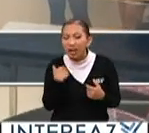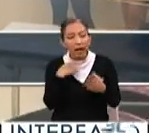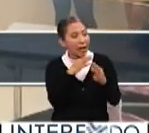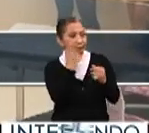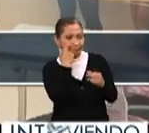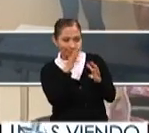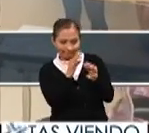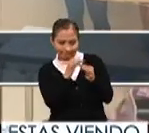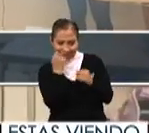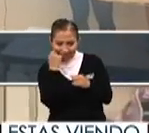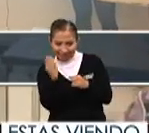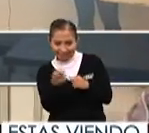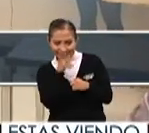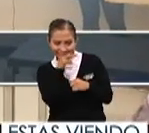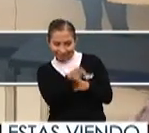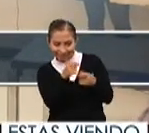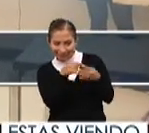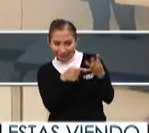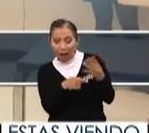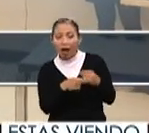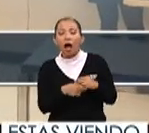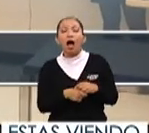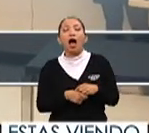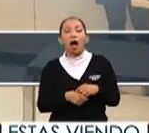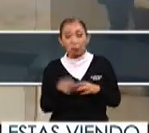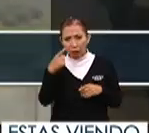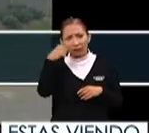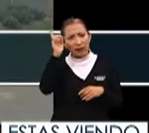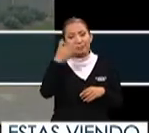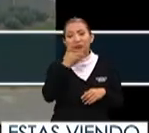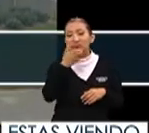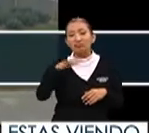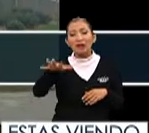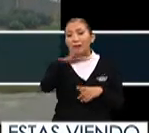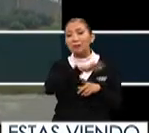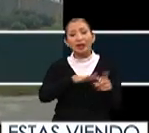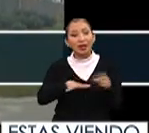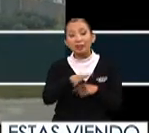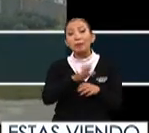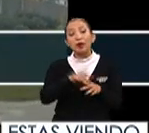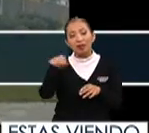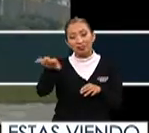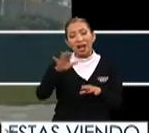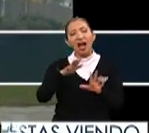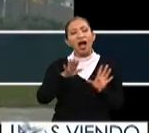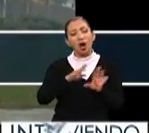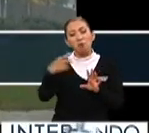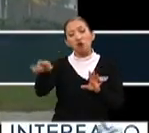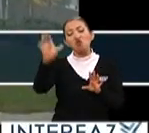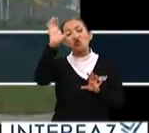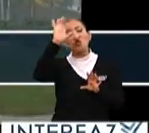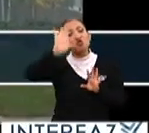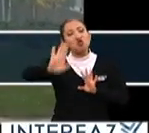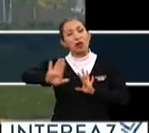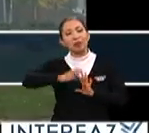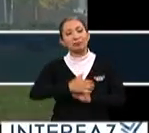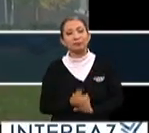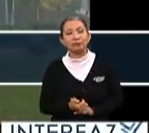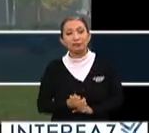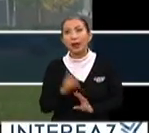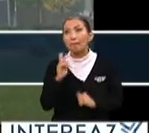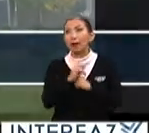explican es muy fácil adaptarse a ese ambiente porque ya como es una cultura de allá